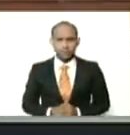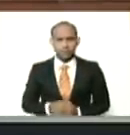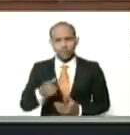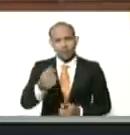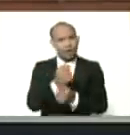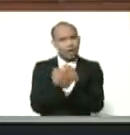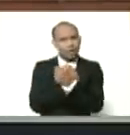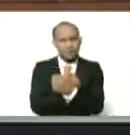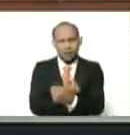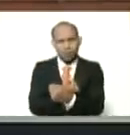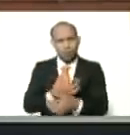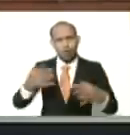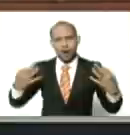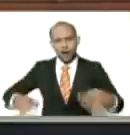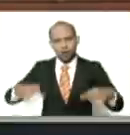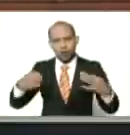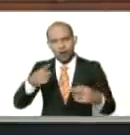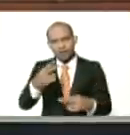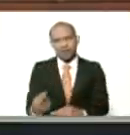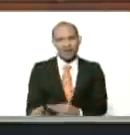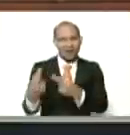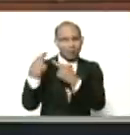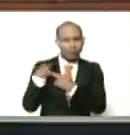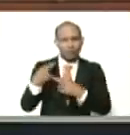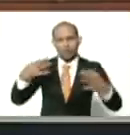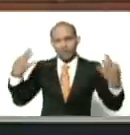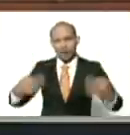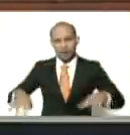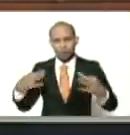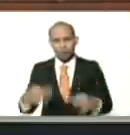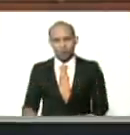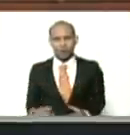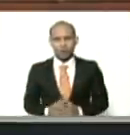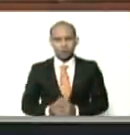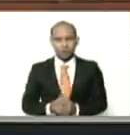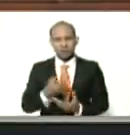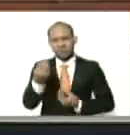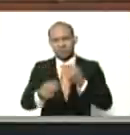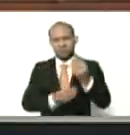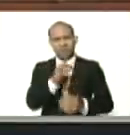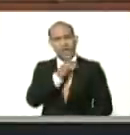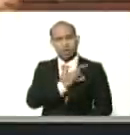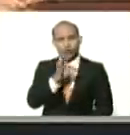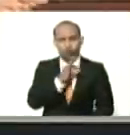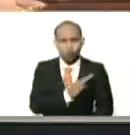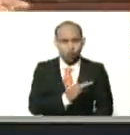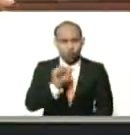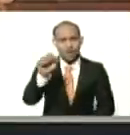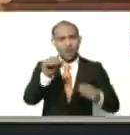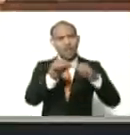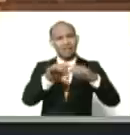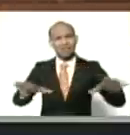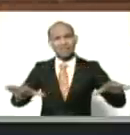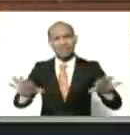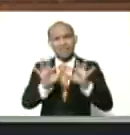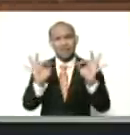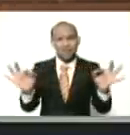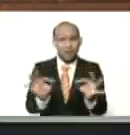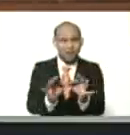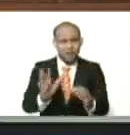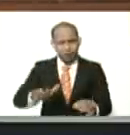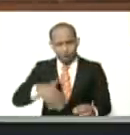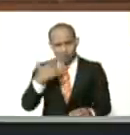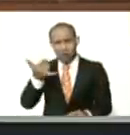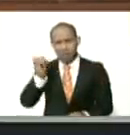ese amor innato, esa responsabilidad innata, que es una sociedad sin familia, puede